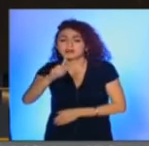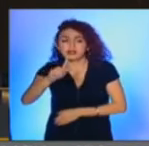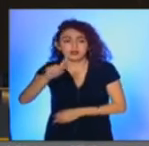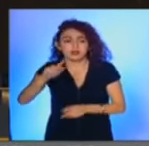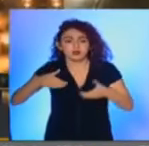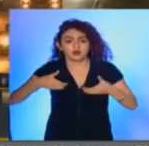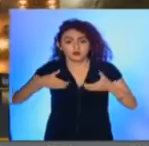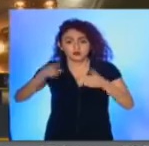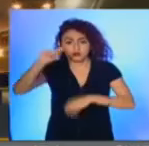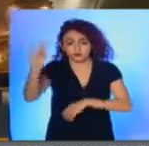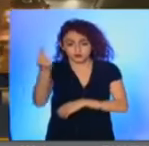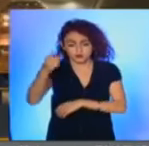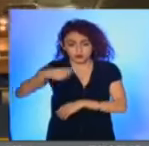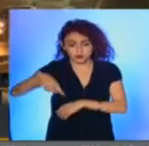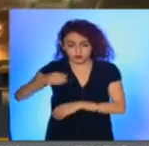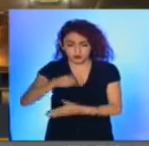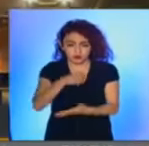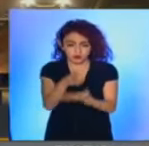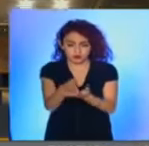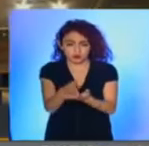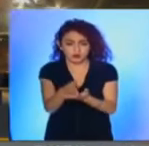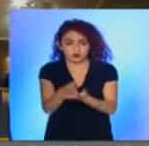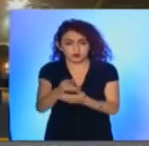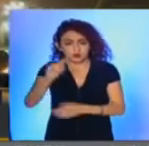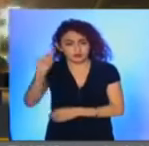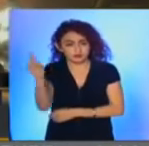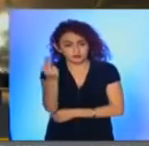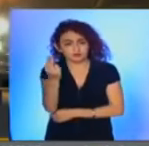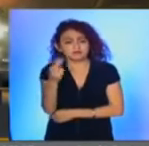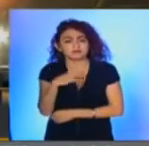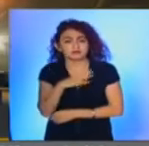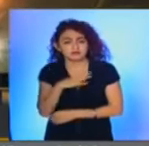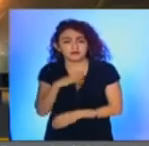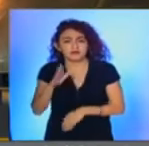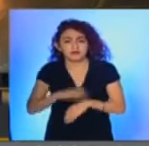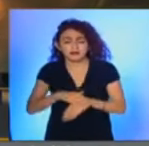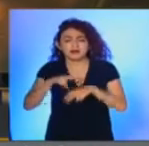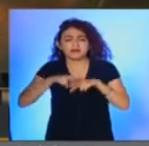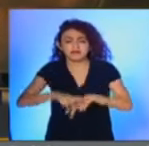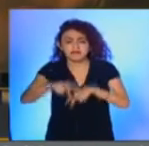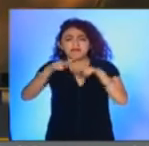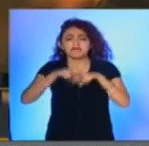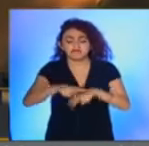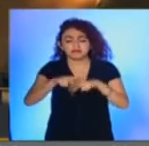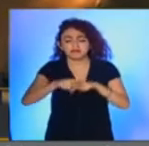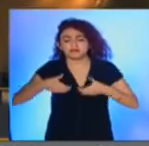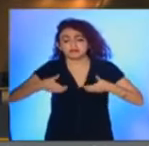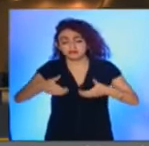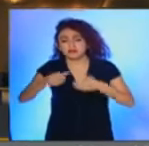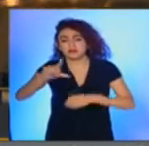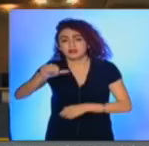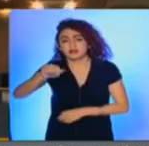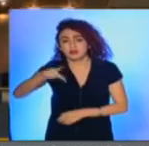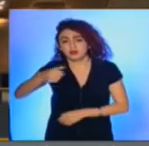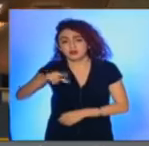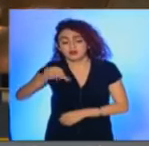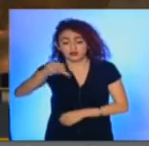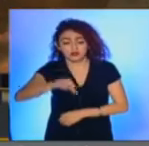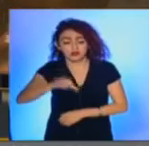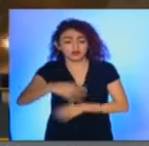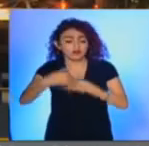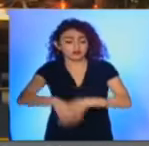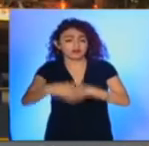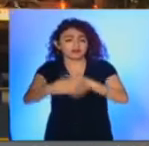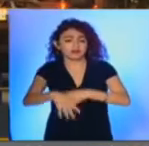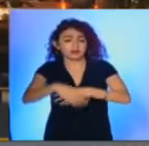Universidad con dirección hacia Ciudad Universitaria. Fíjate que hay un poquito más de aforo vehicular en la calzada La Guardia, donde por cierto tuvimos manifestación en el